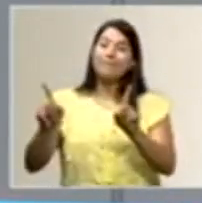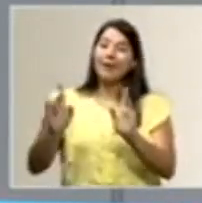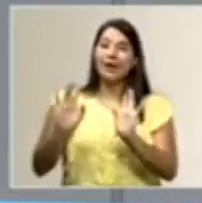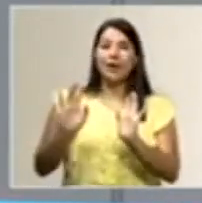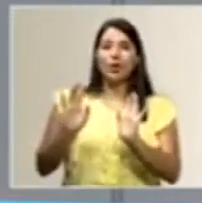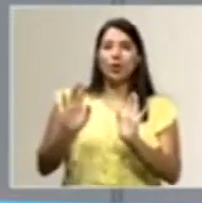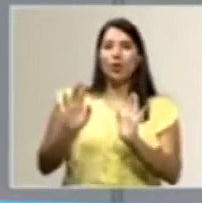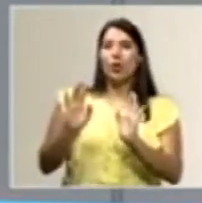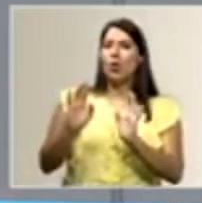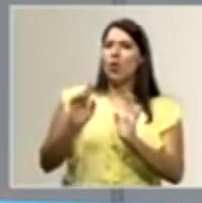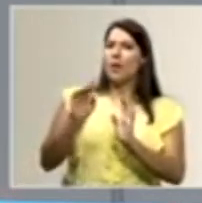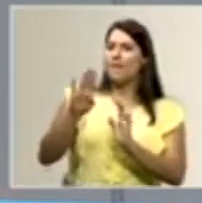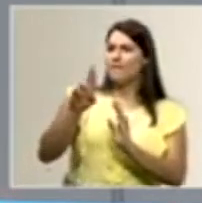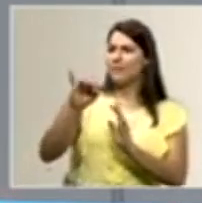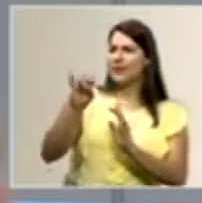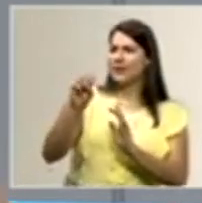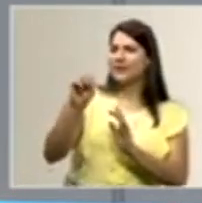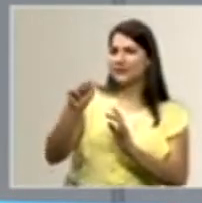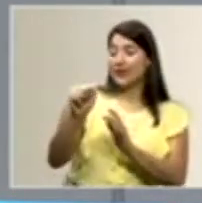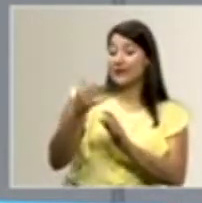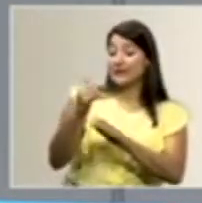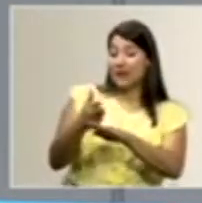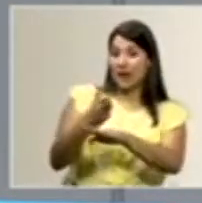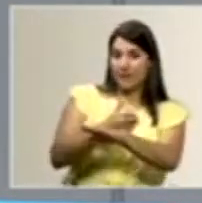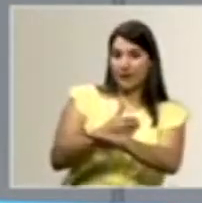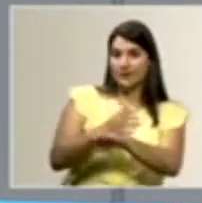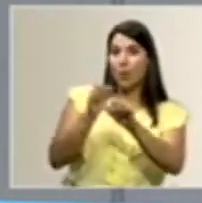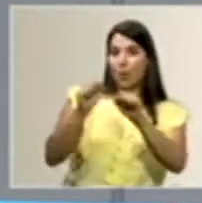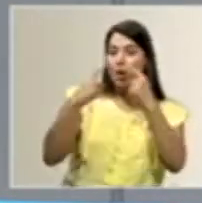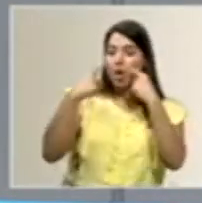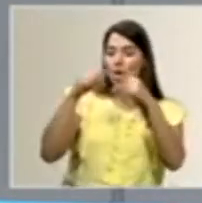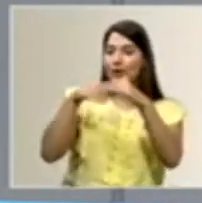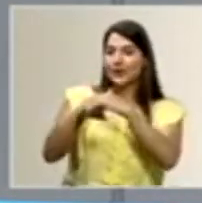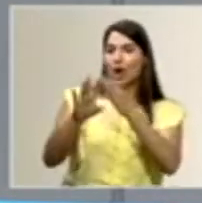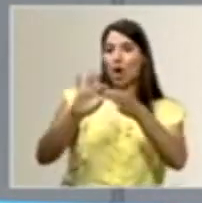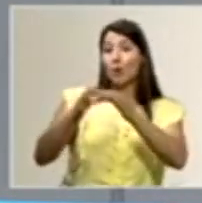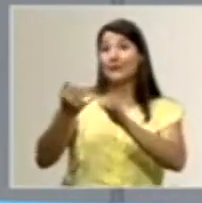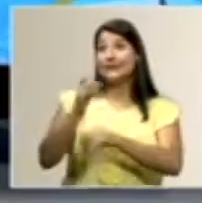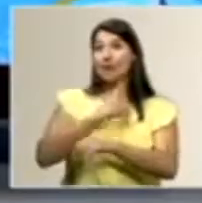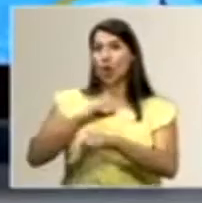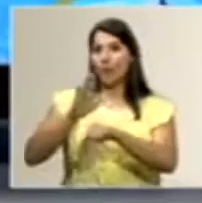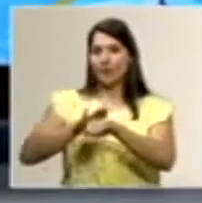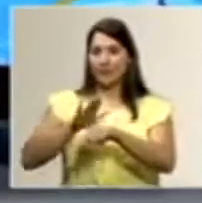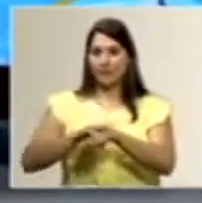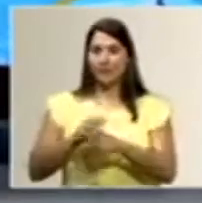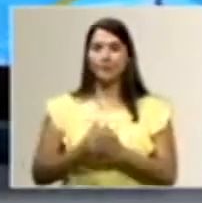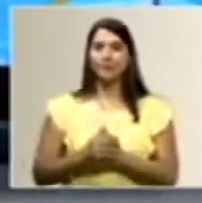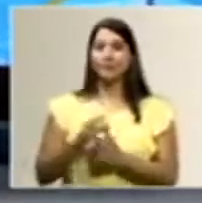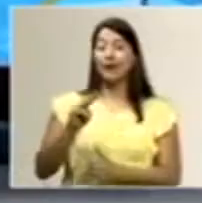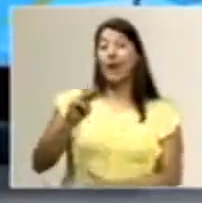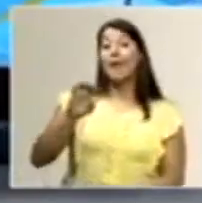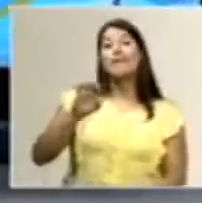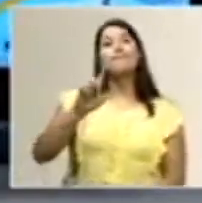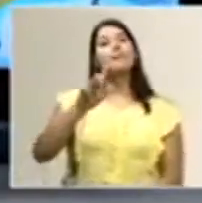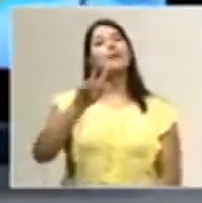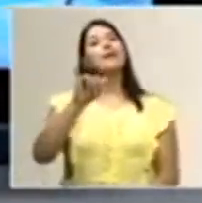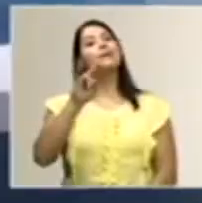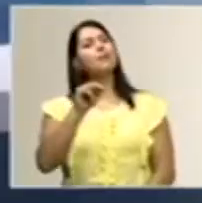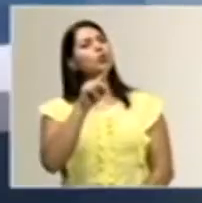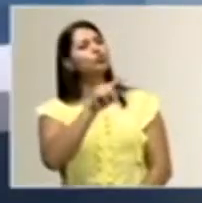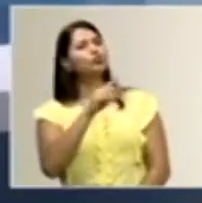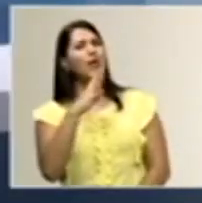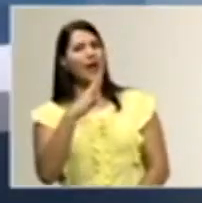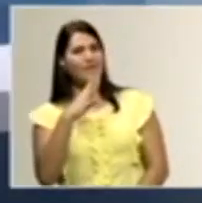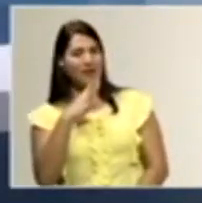y Brisa no avanzar un hit. Brisa avanzando un hit va a estar dentro de las olimpiadas, si yo lo permite. Don Melvin, usted ha